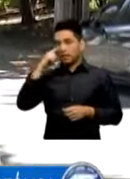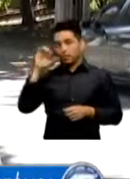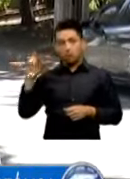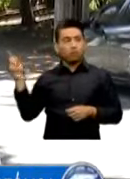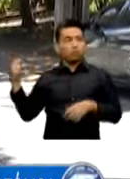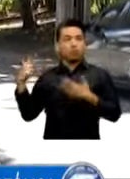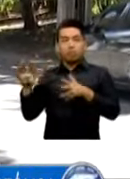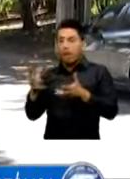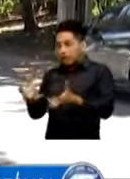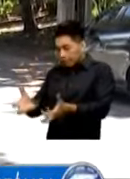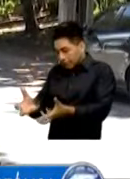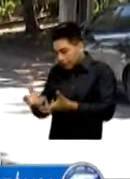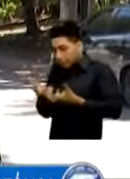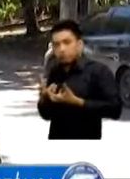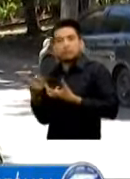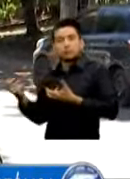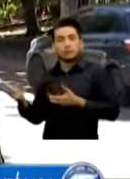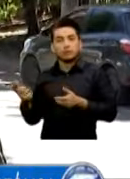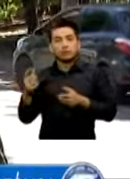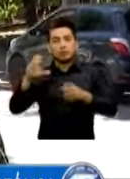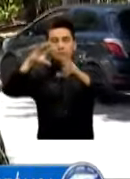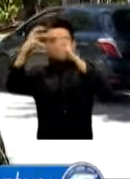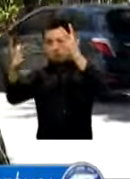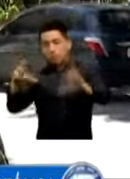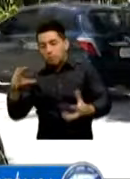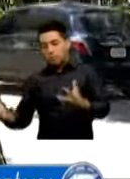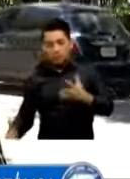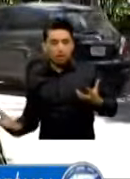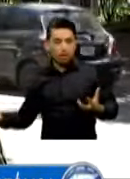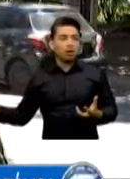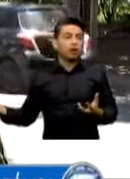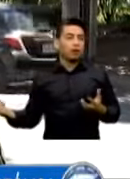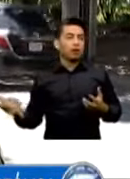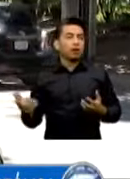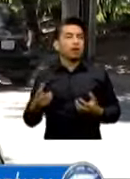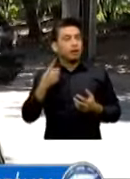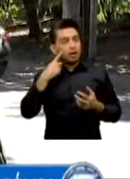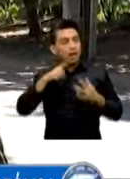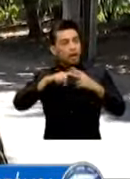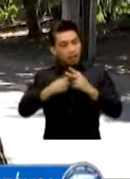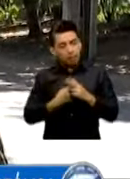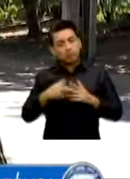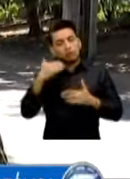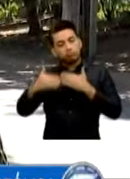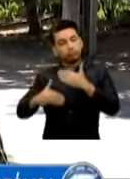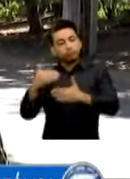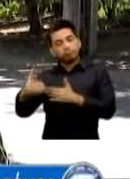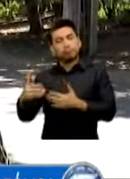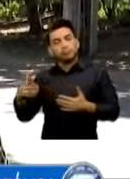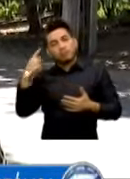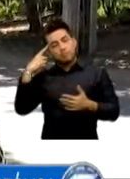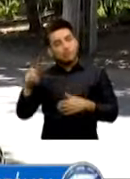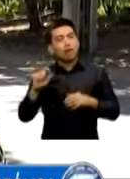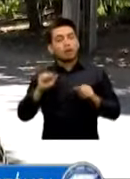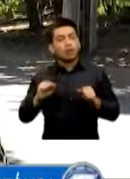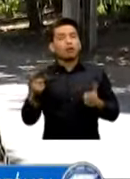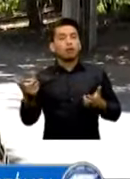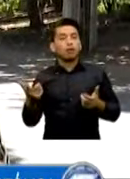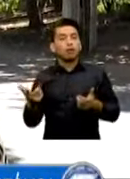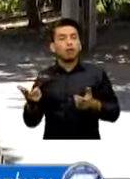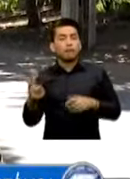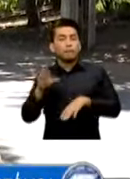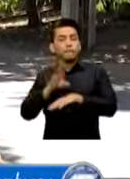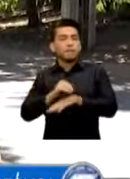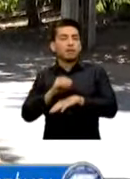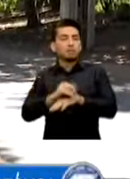Suelo Después De Este Hecho Vandálico Así Como También Se Va A Iniciar El Proceso Para Poder Obtener El Permiso De